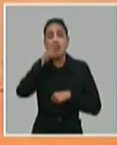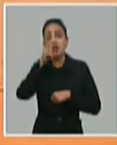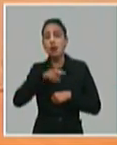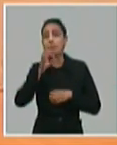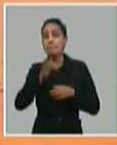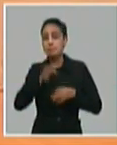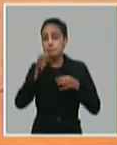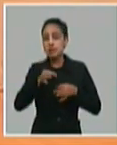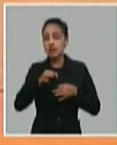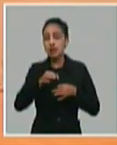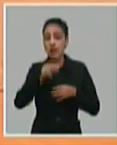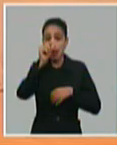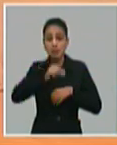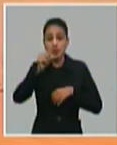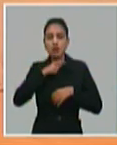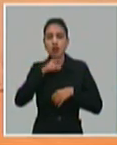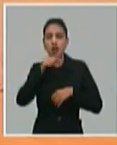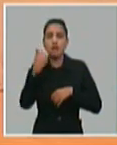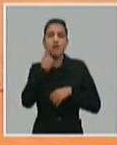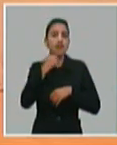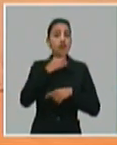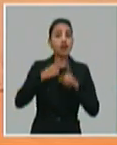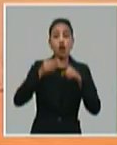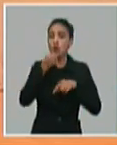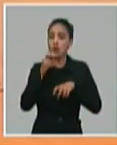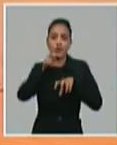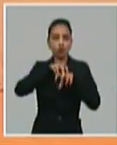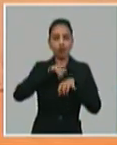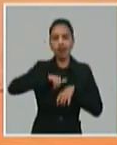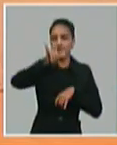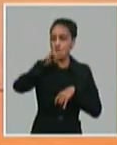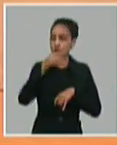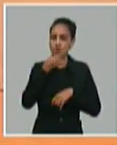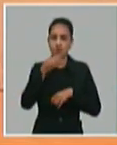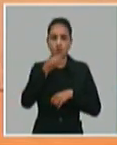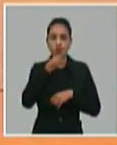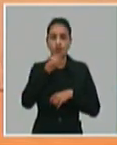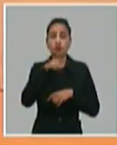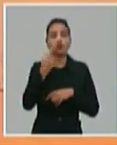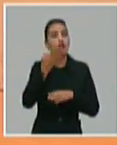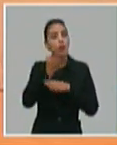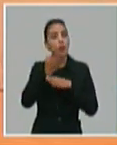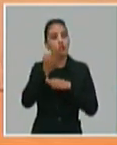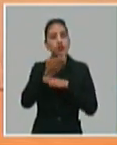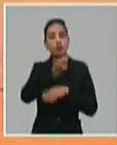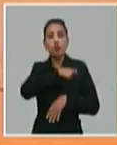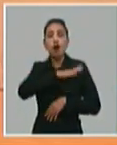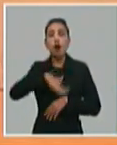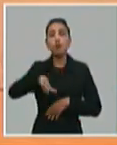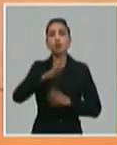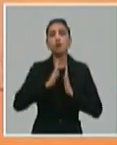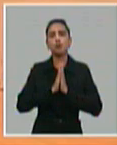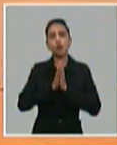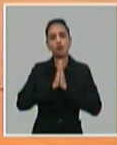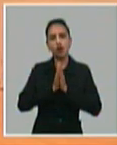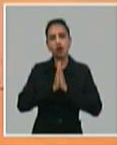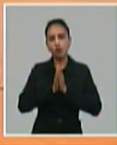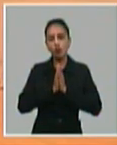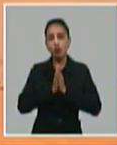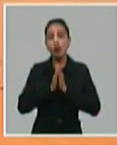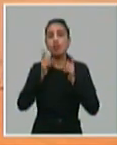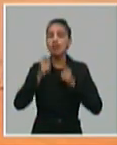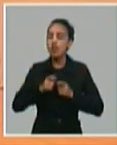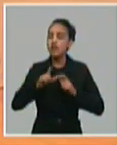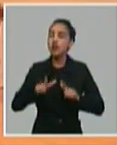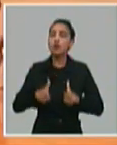con síntomas no montará al avión. Pero estamos solicitando también a la población que, por favor, se abstenga